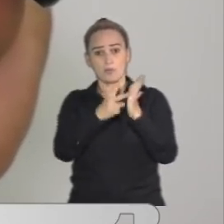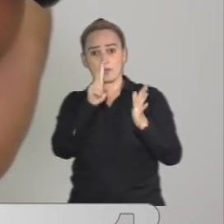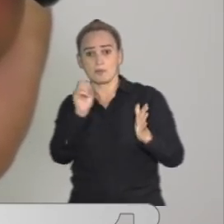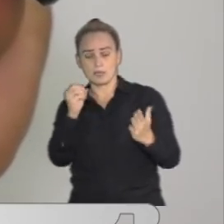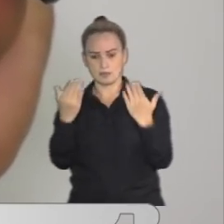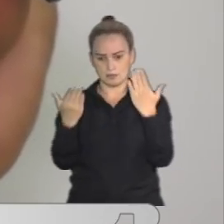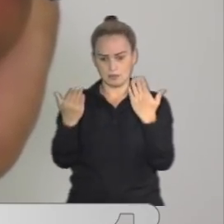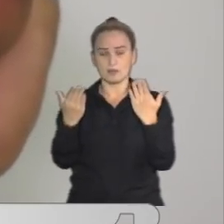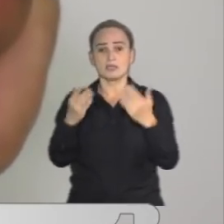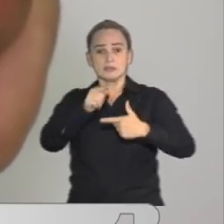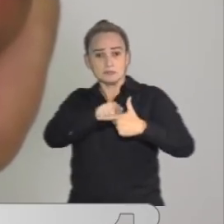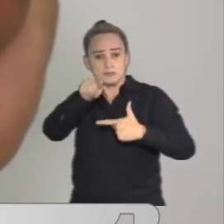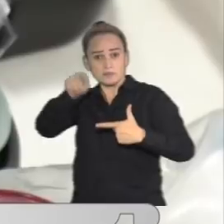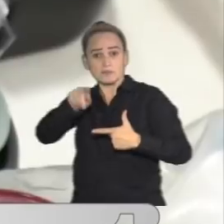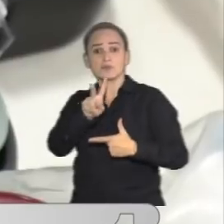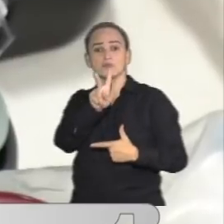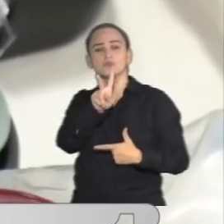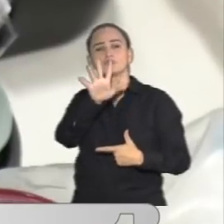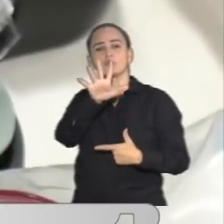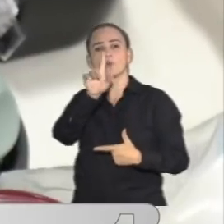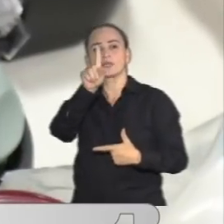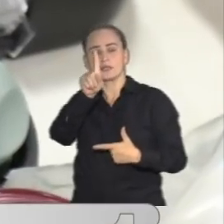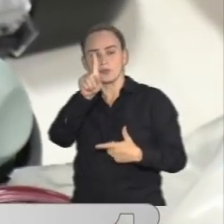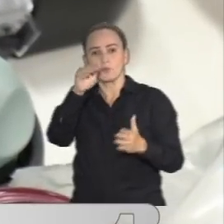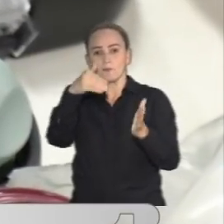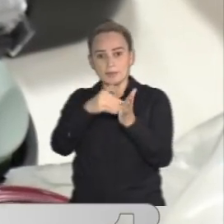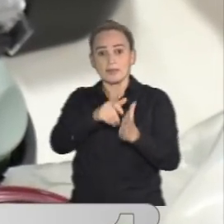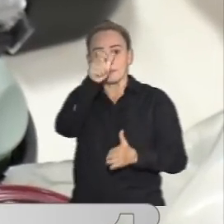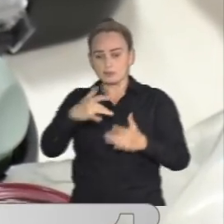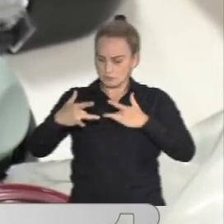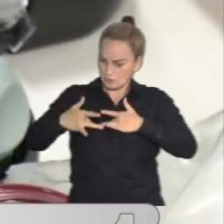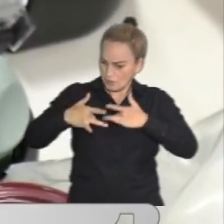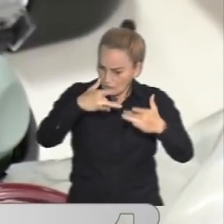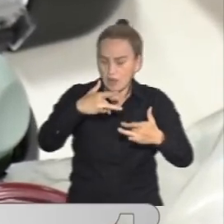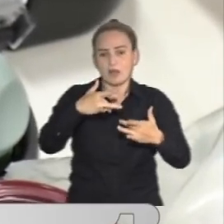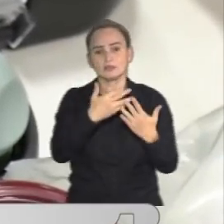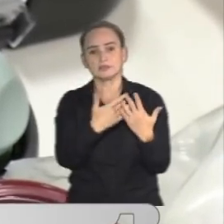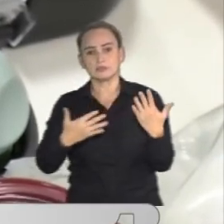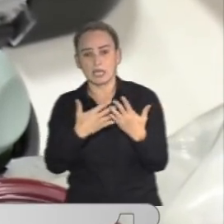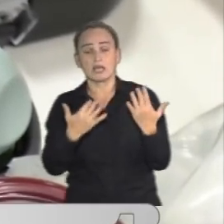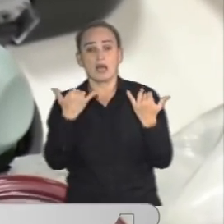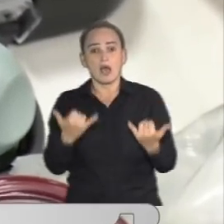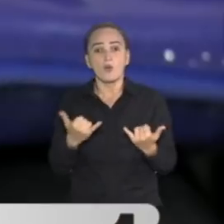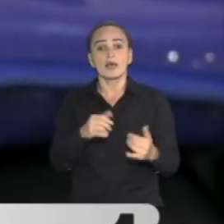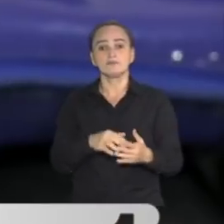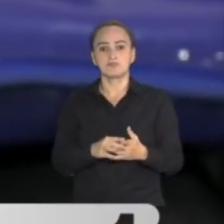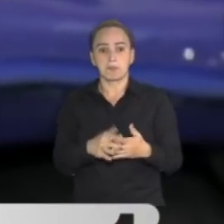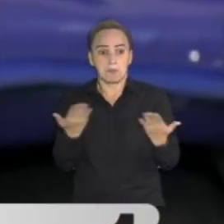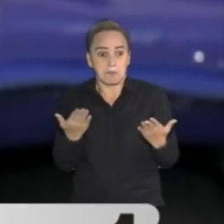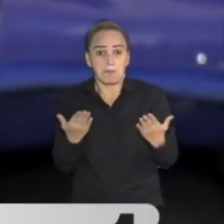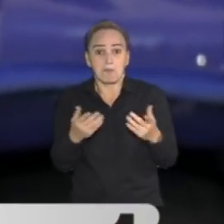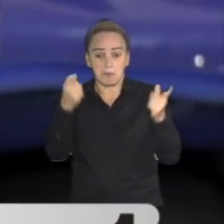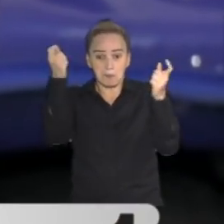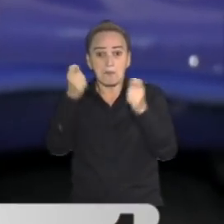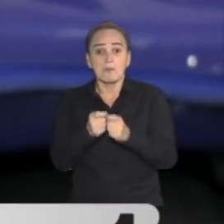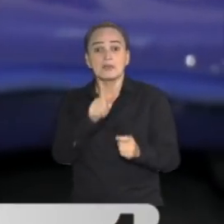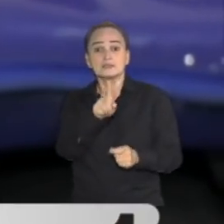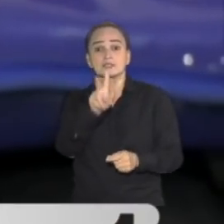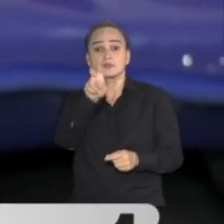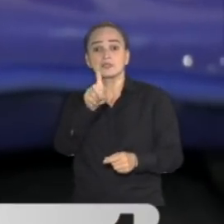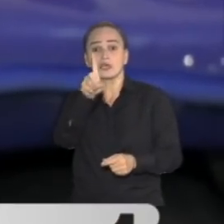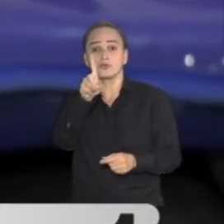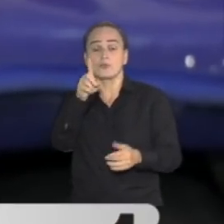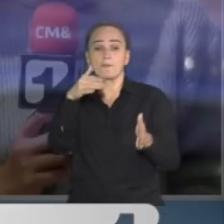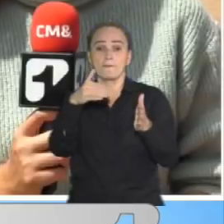teníamos una cifra de 251.000 donantes. A la fecha solo van 173.000 donantes en